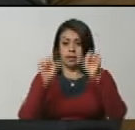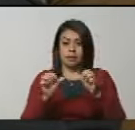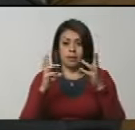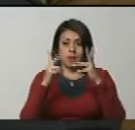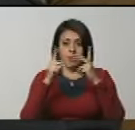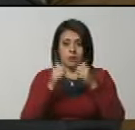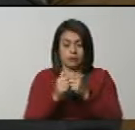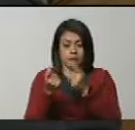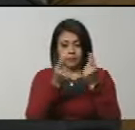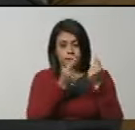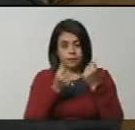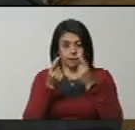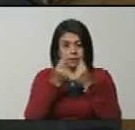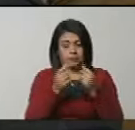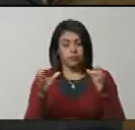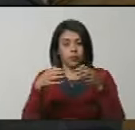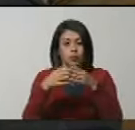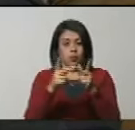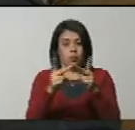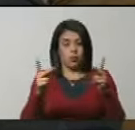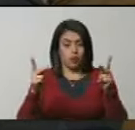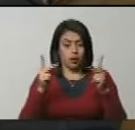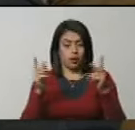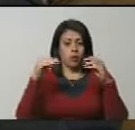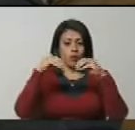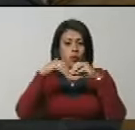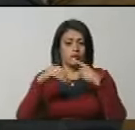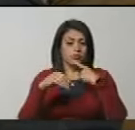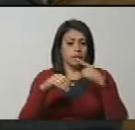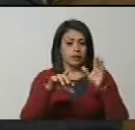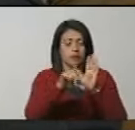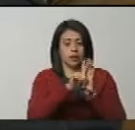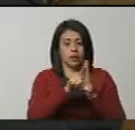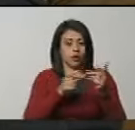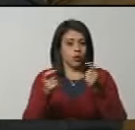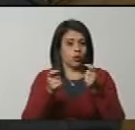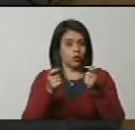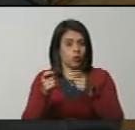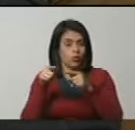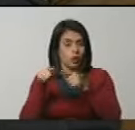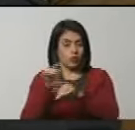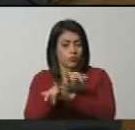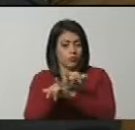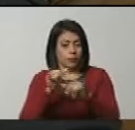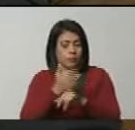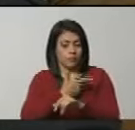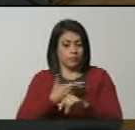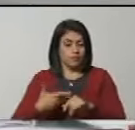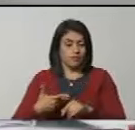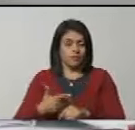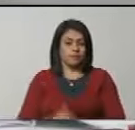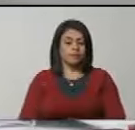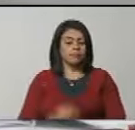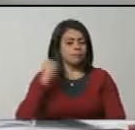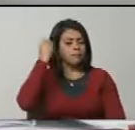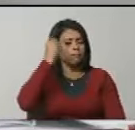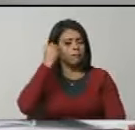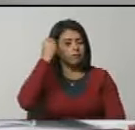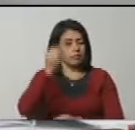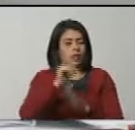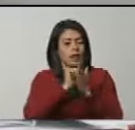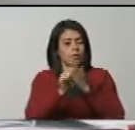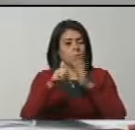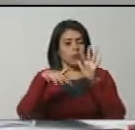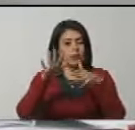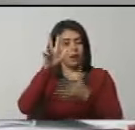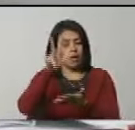administración financiera del sector público, de conformidad con la ley que regula la materia. Es todo, ciudadano presidente. En consideración el artículo